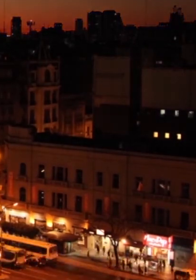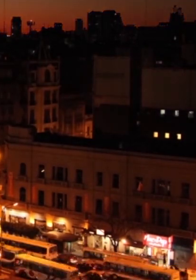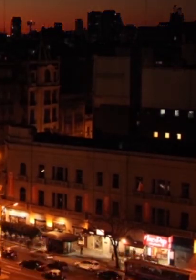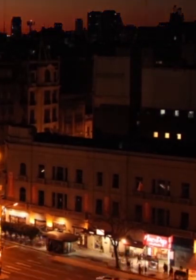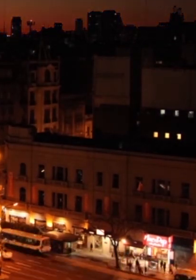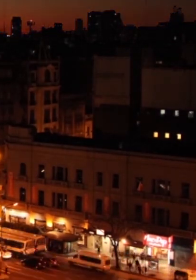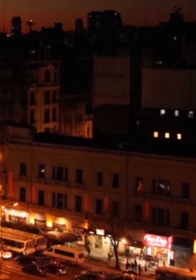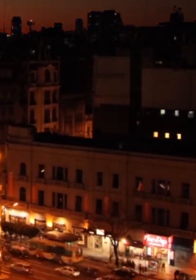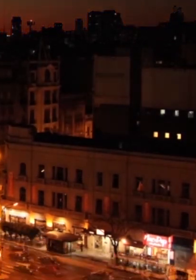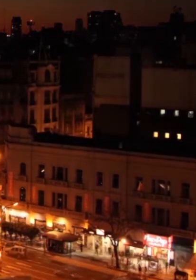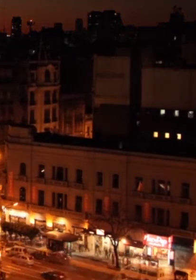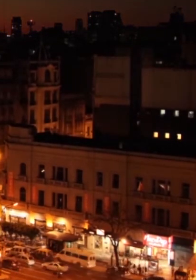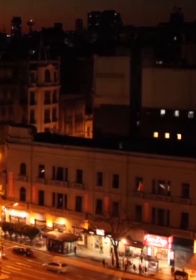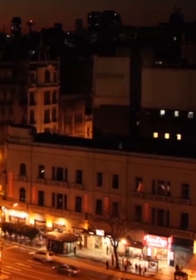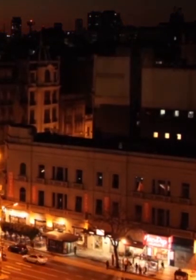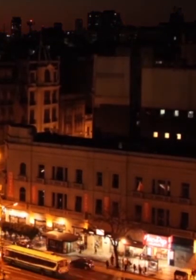Gracias.